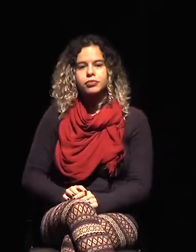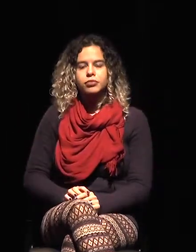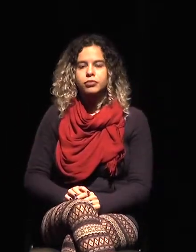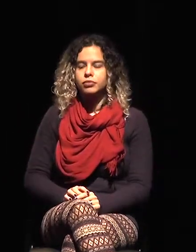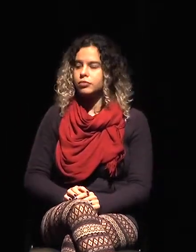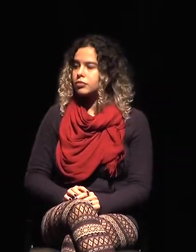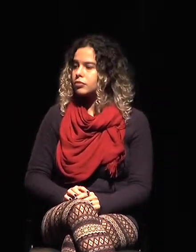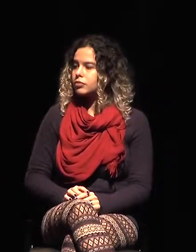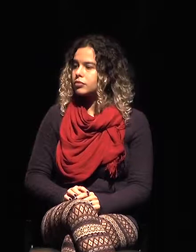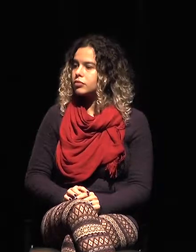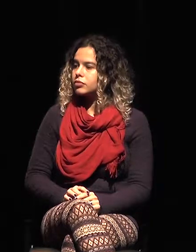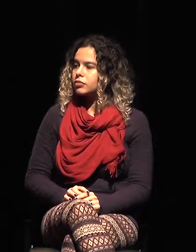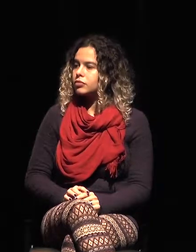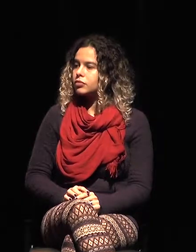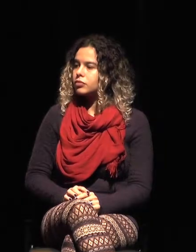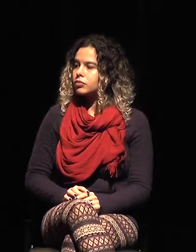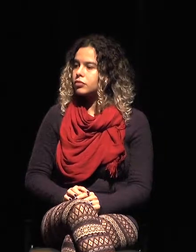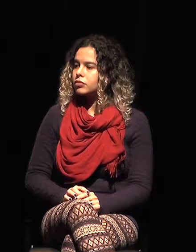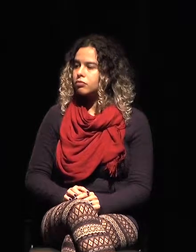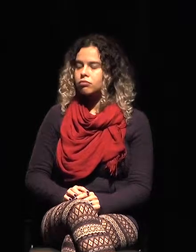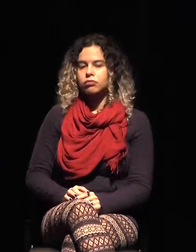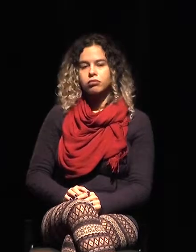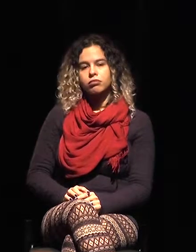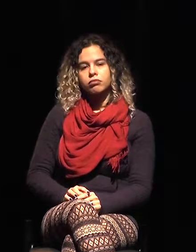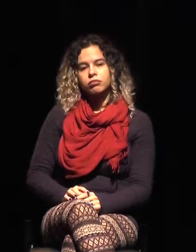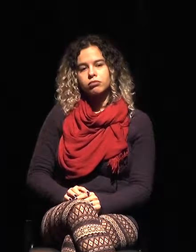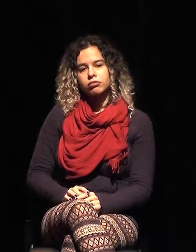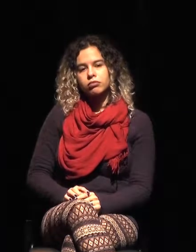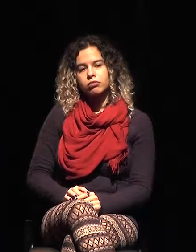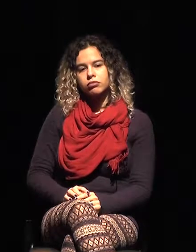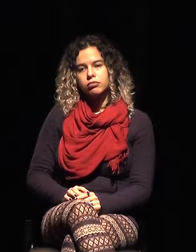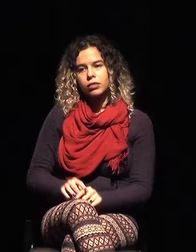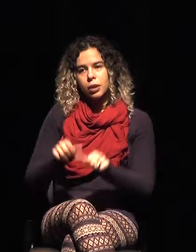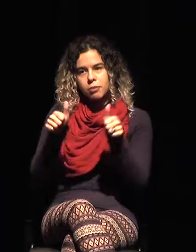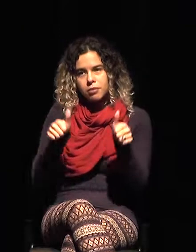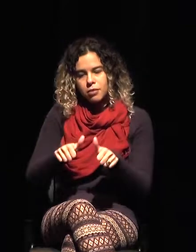mapa de Paraguay y la frontera con el estado de Paraná.